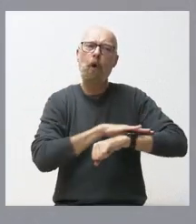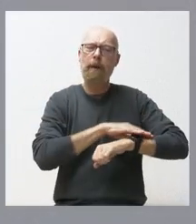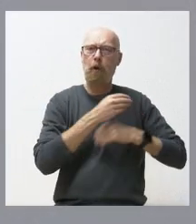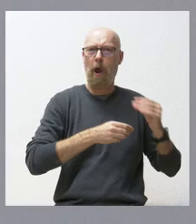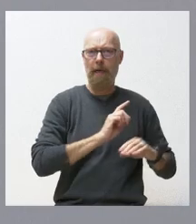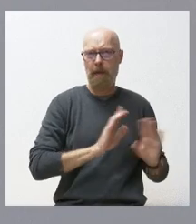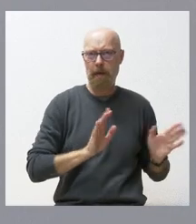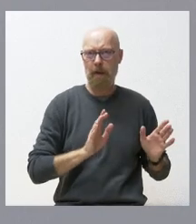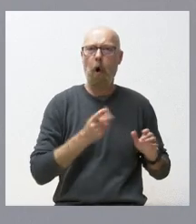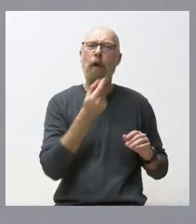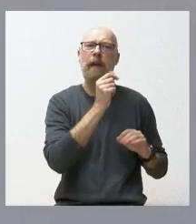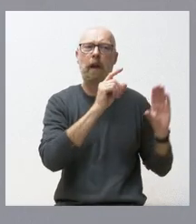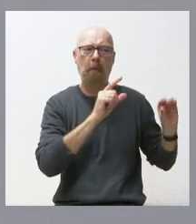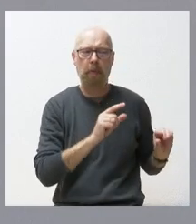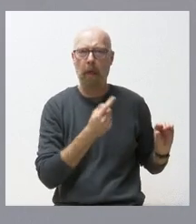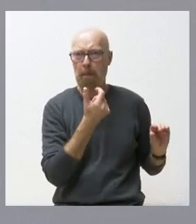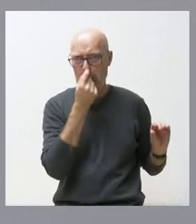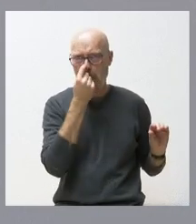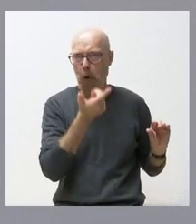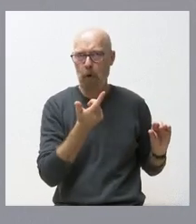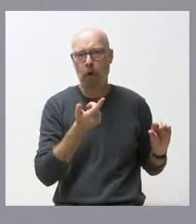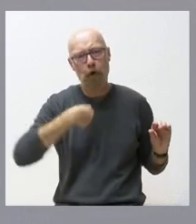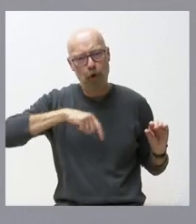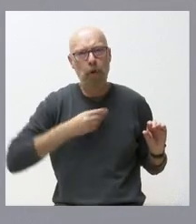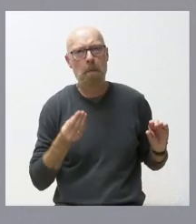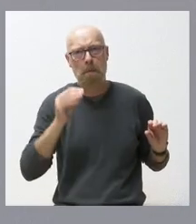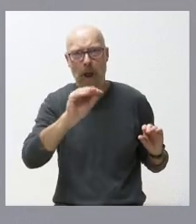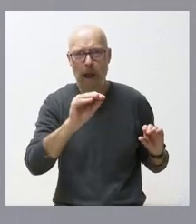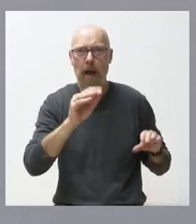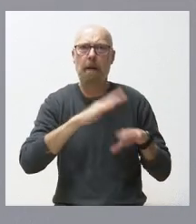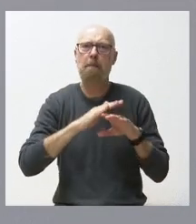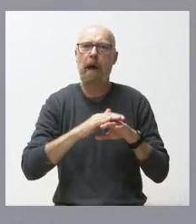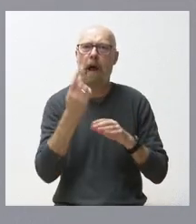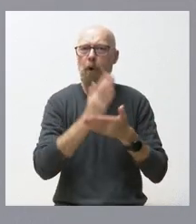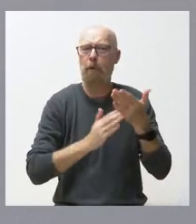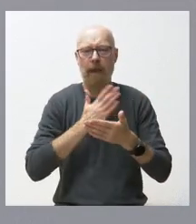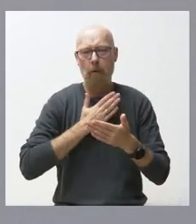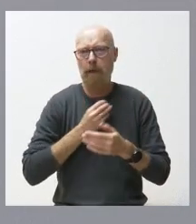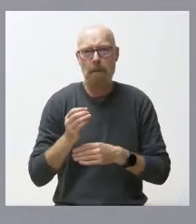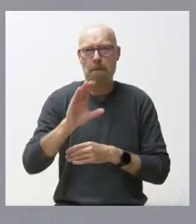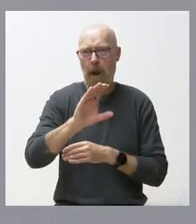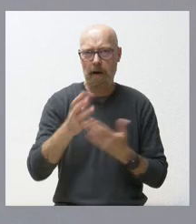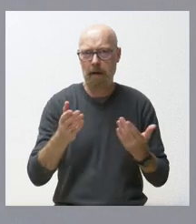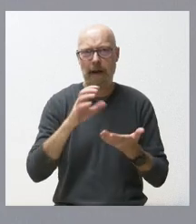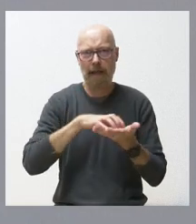puesto menos cantidad para toda España de la que nosotros tan solo hayamos puesto para una única comunidad autónoma como es Castilla y León.